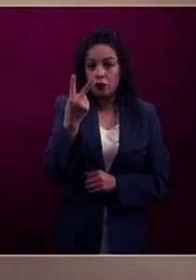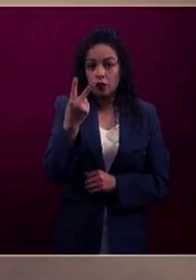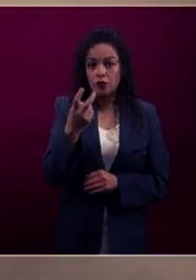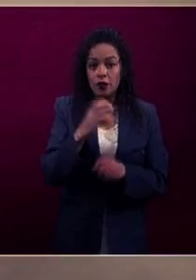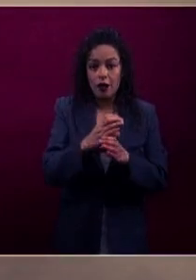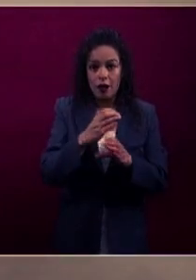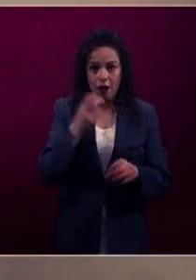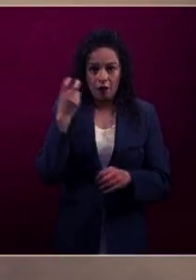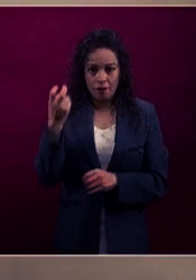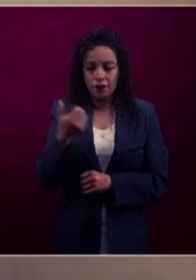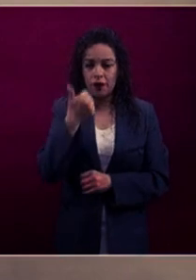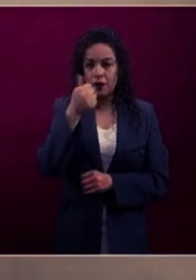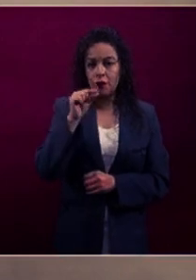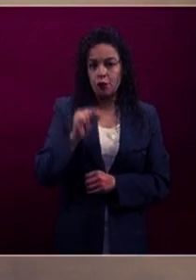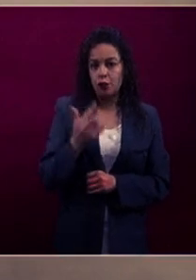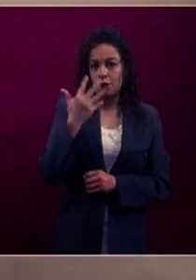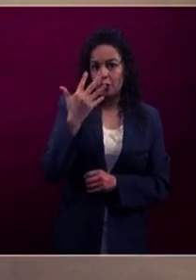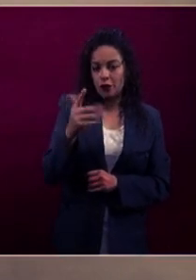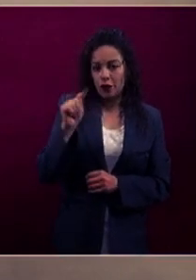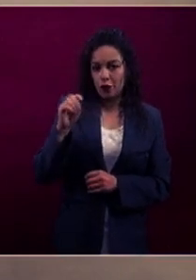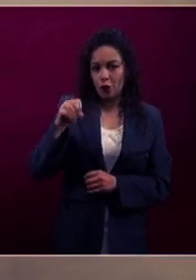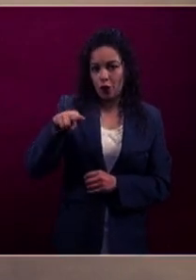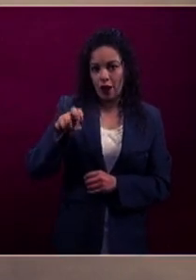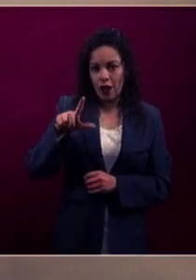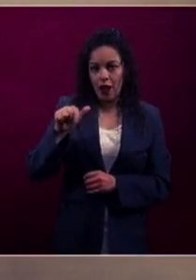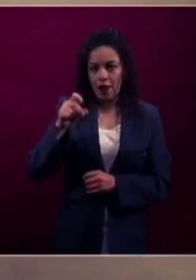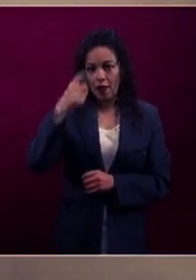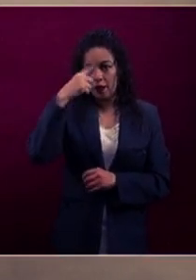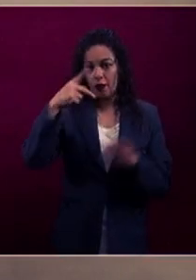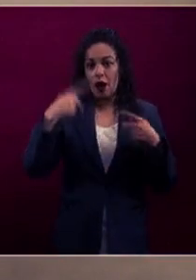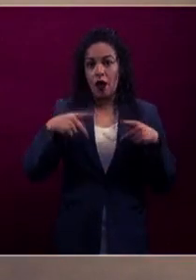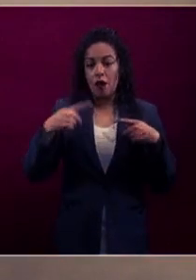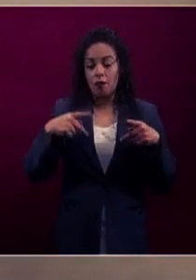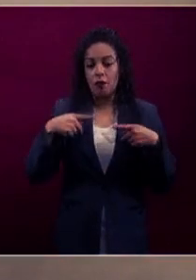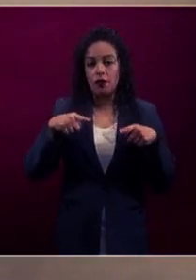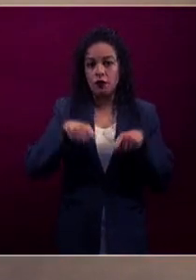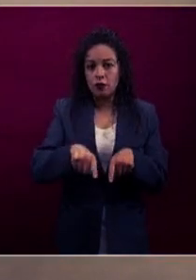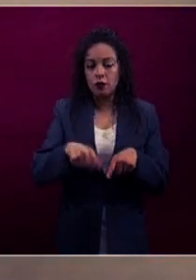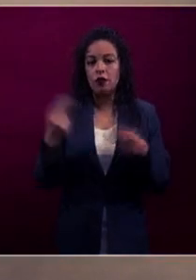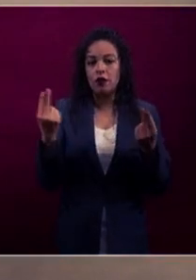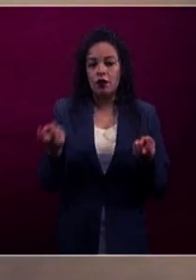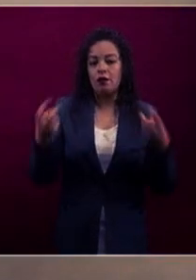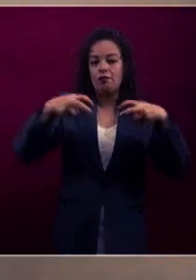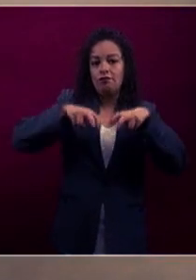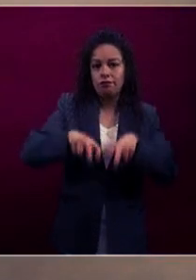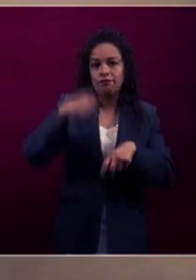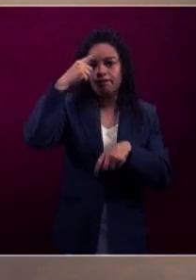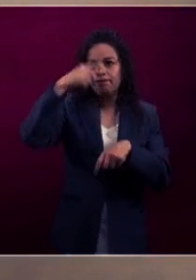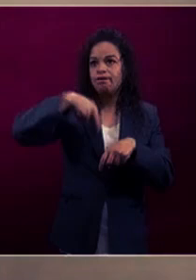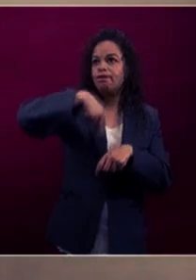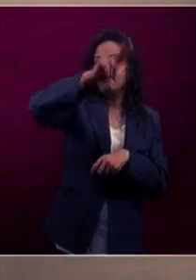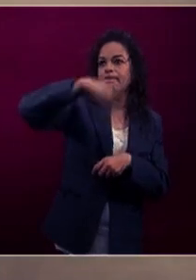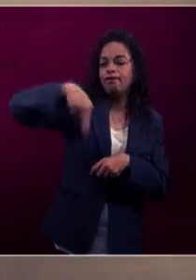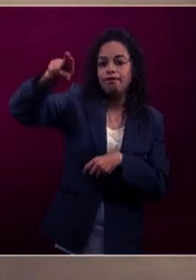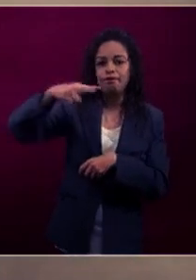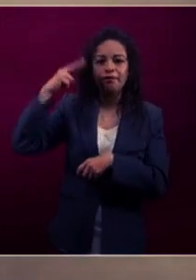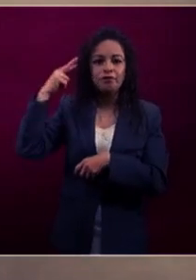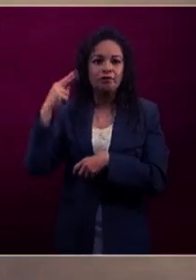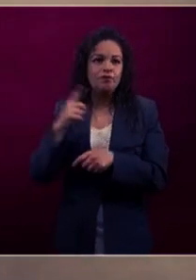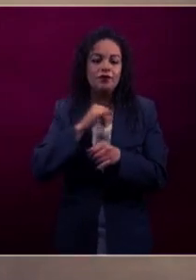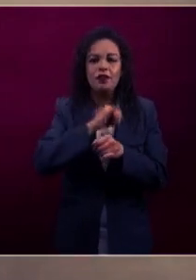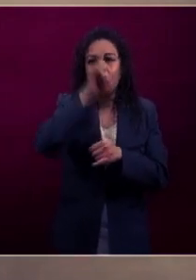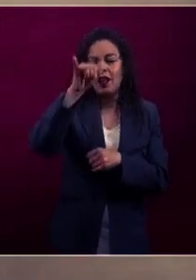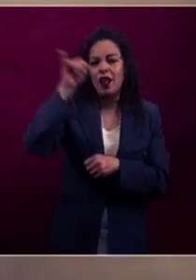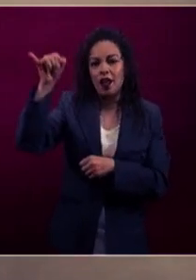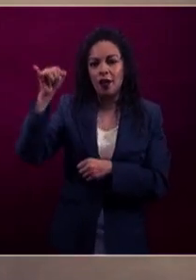este tipo, 6.5 toneladas para el transporte de personal para largas distancias, 10 ambulancias ya propias de la Guardia Nacional,